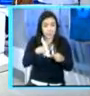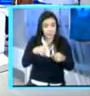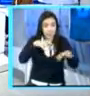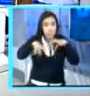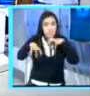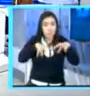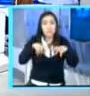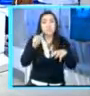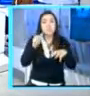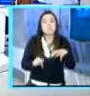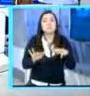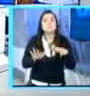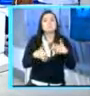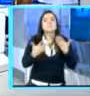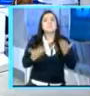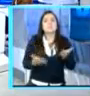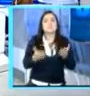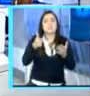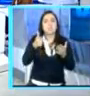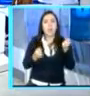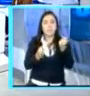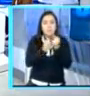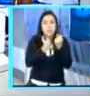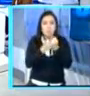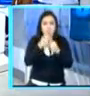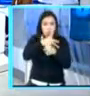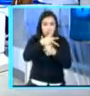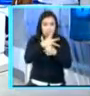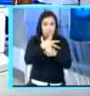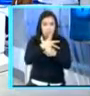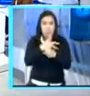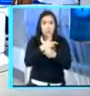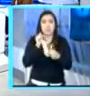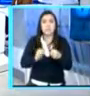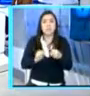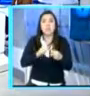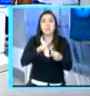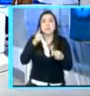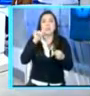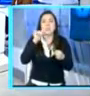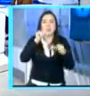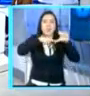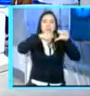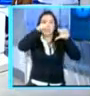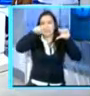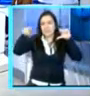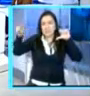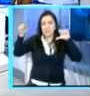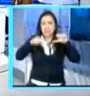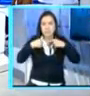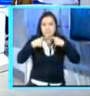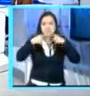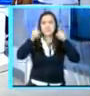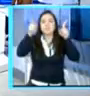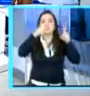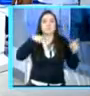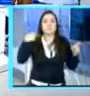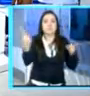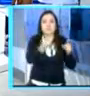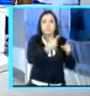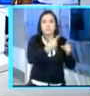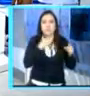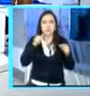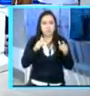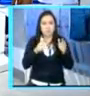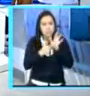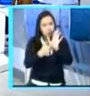que se ha estado dando en Guatemala, donde, por ejemplo, salen estadísticas al aire, donde Jimmy Morales era favorito en alguna, de hecho,